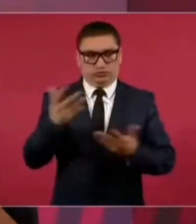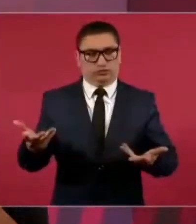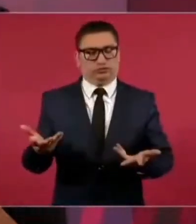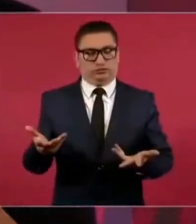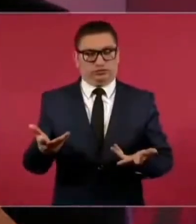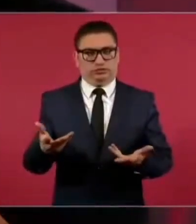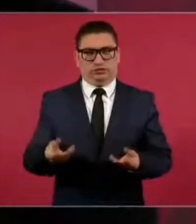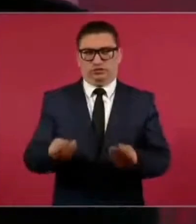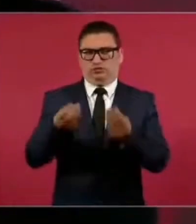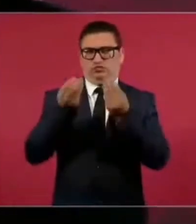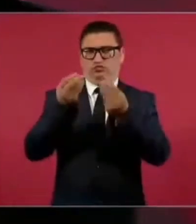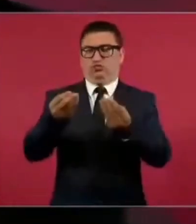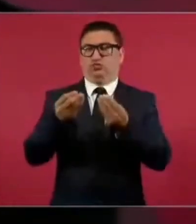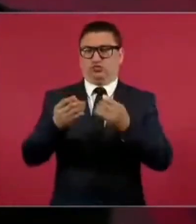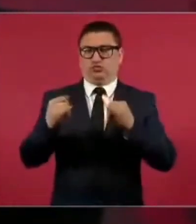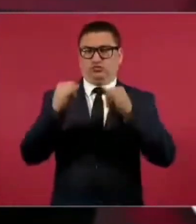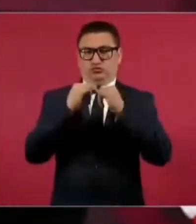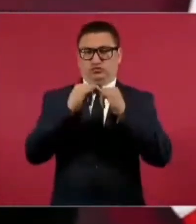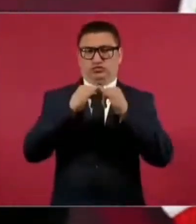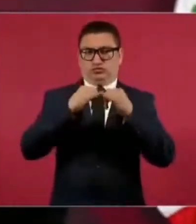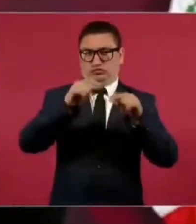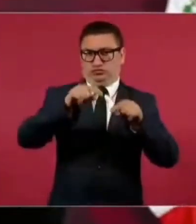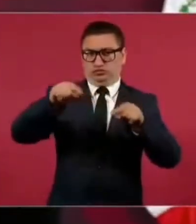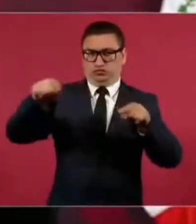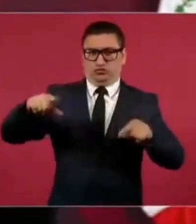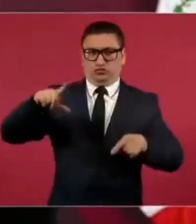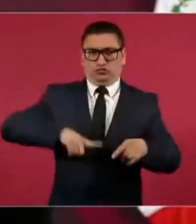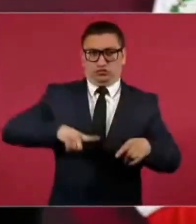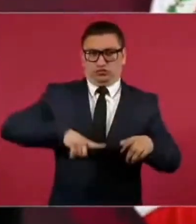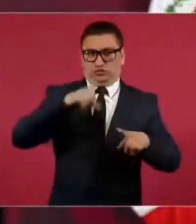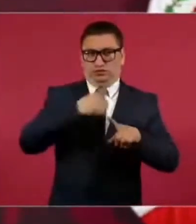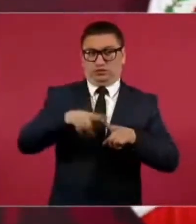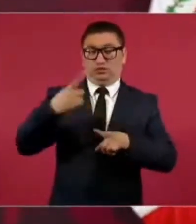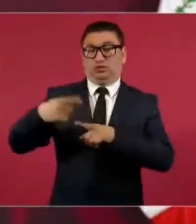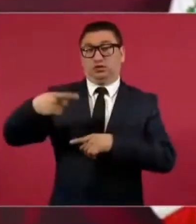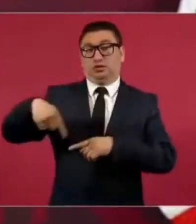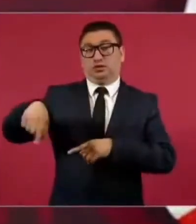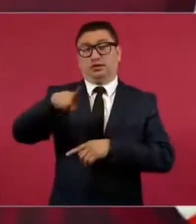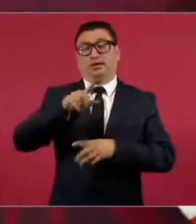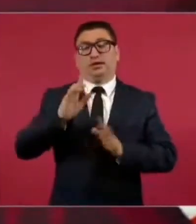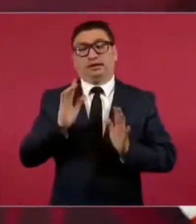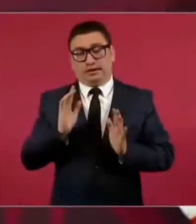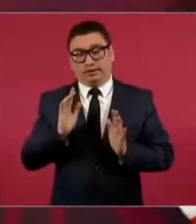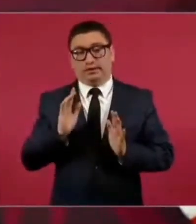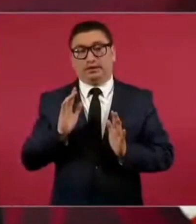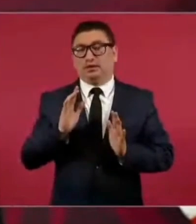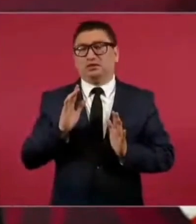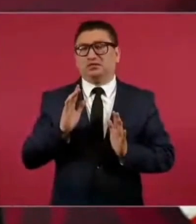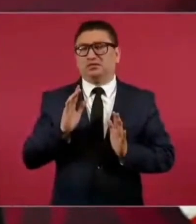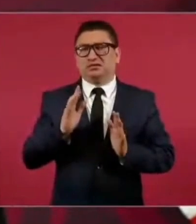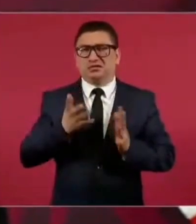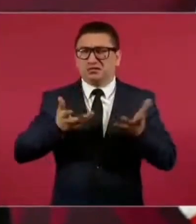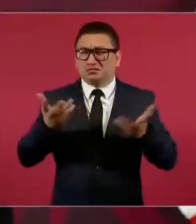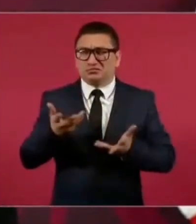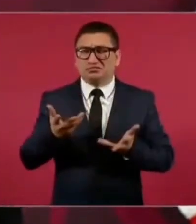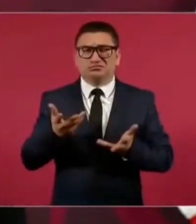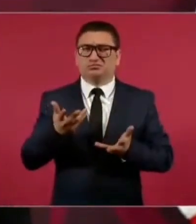organismos onerosos que no sirven para nada,